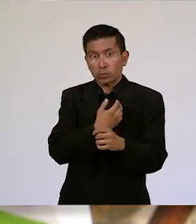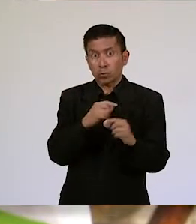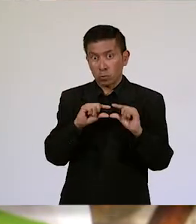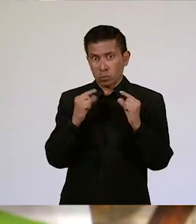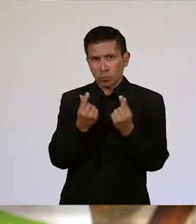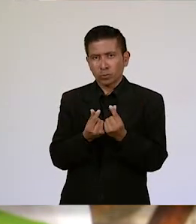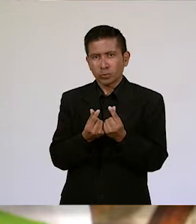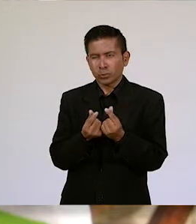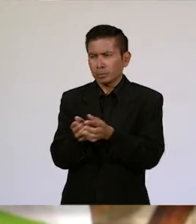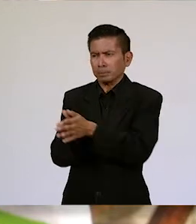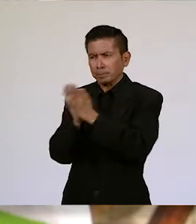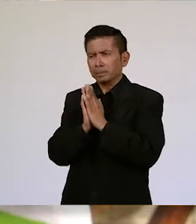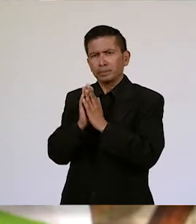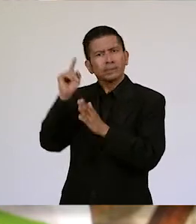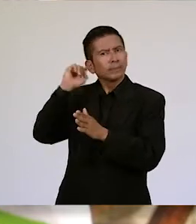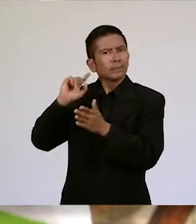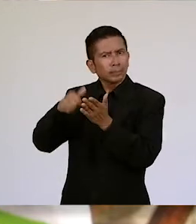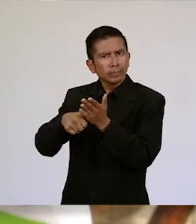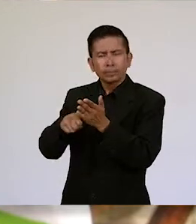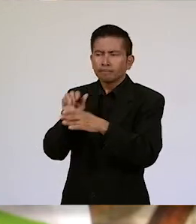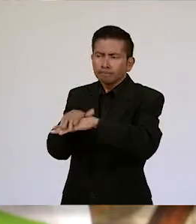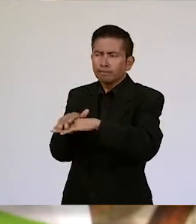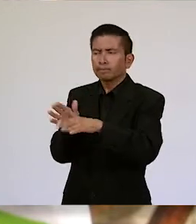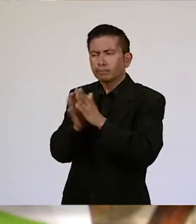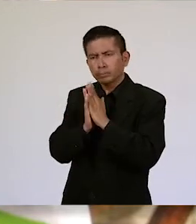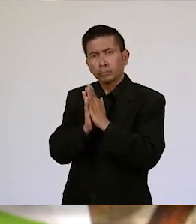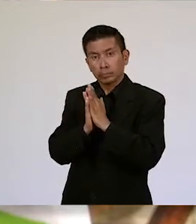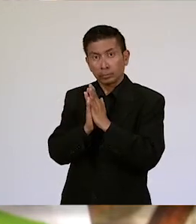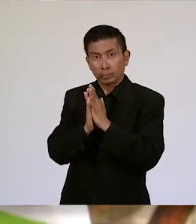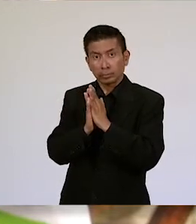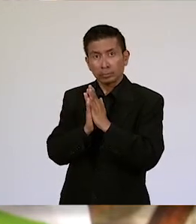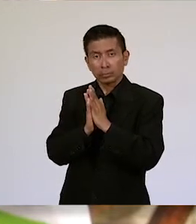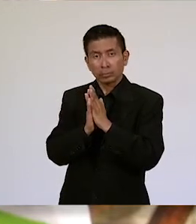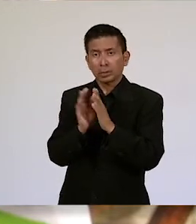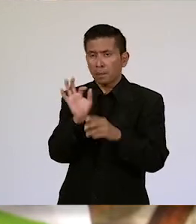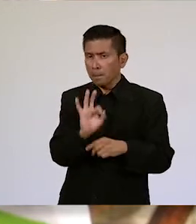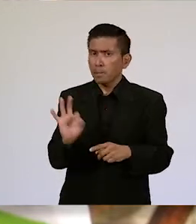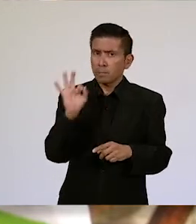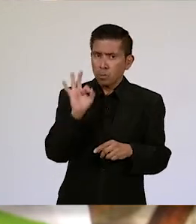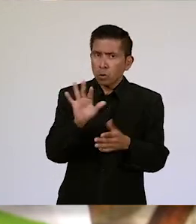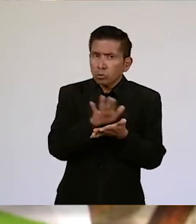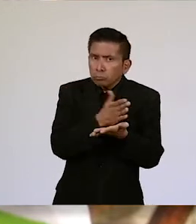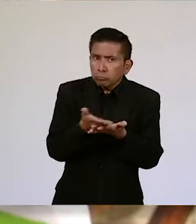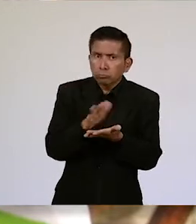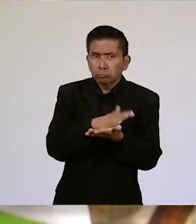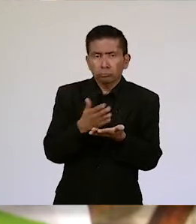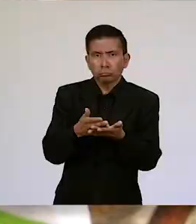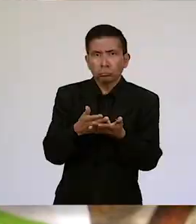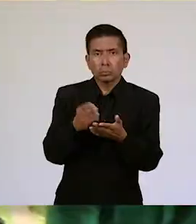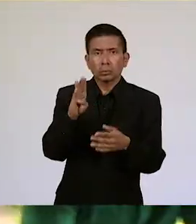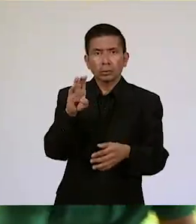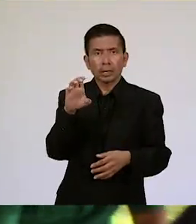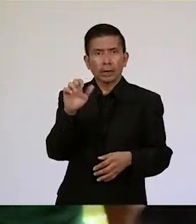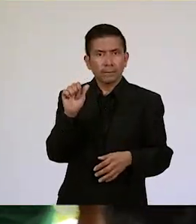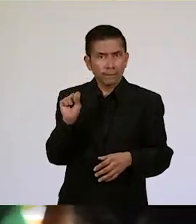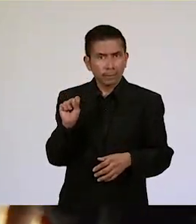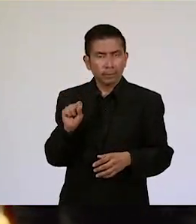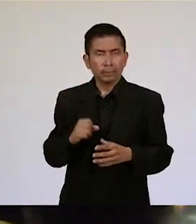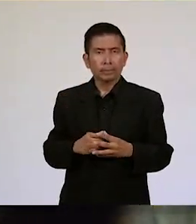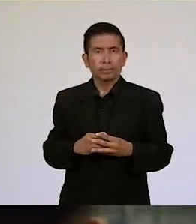pedimos al señor alcalde de que haya una mejor distribución de becas.